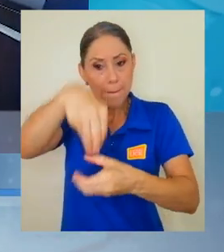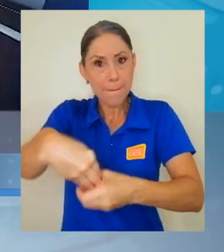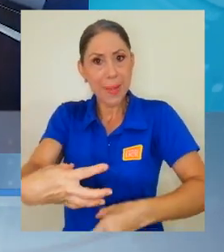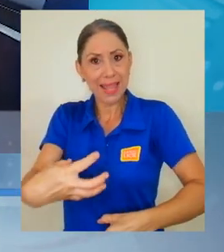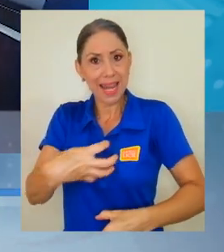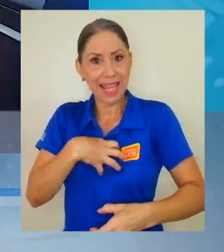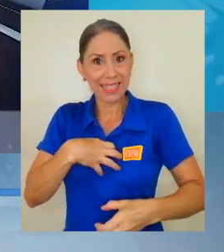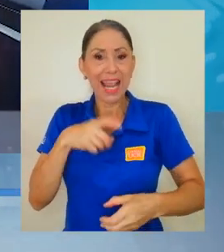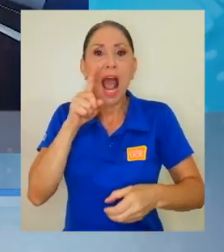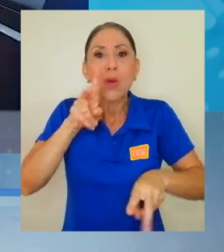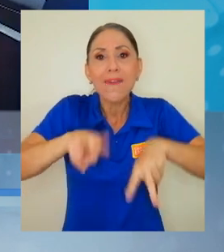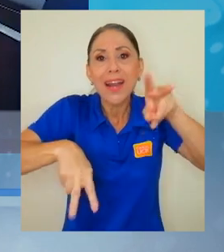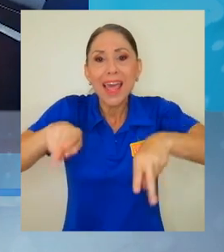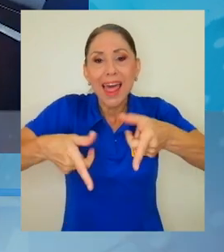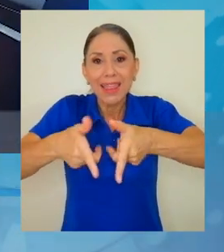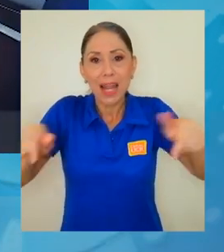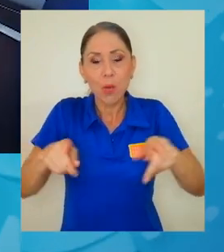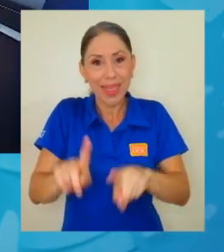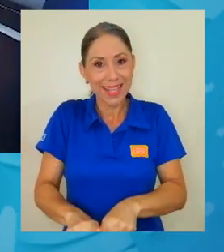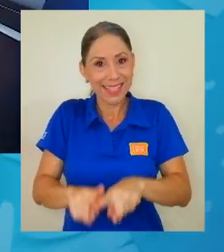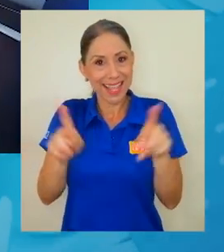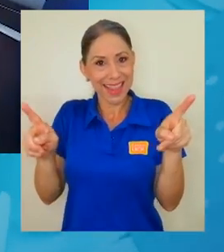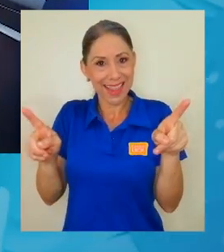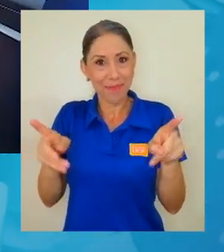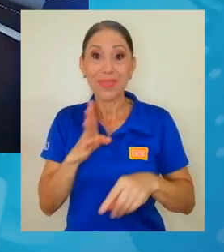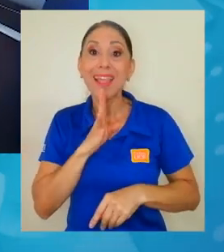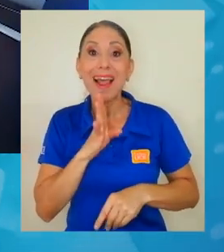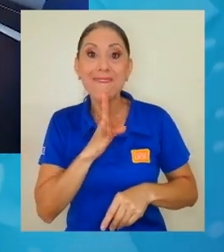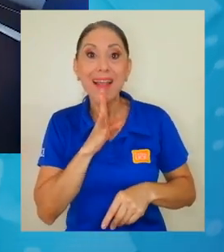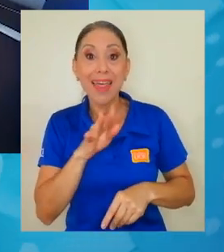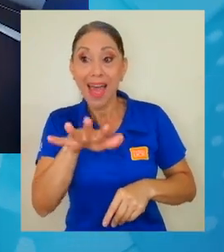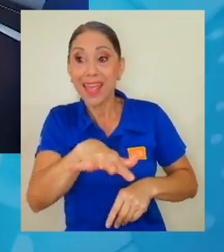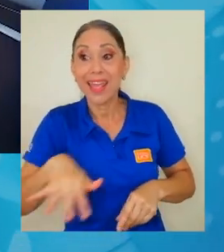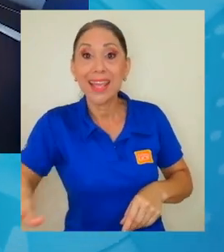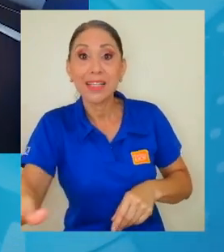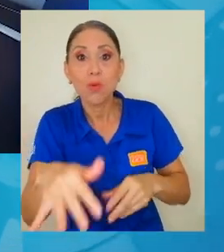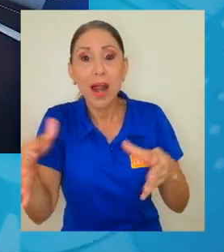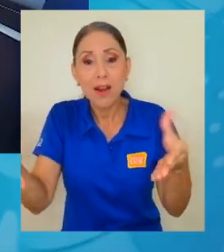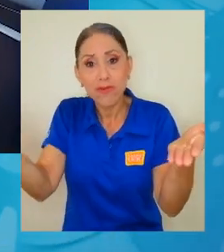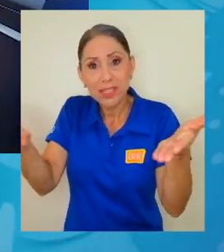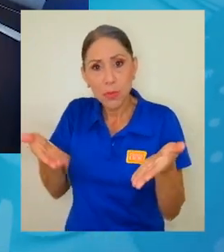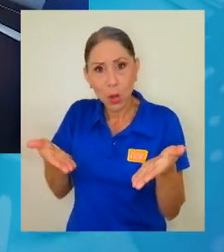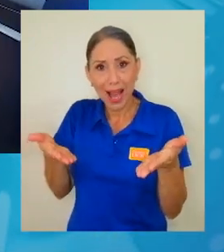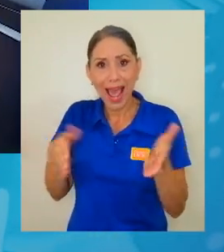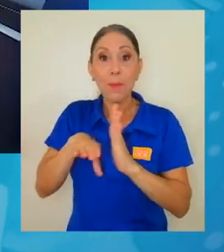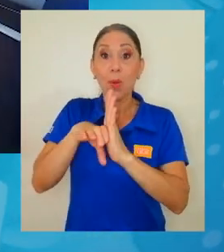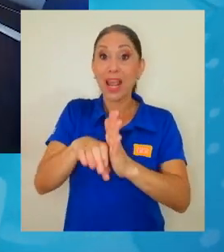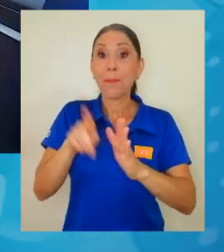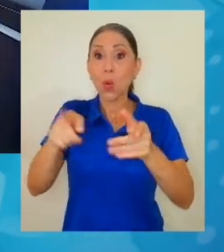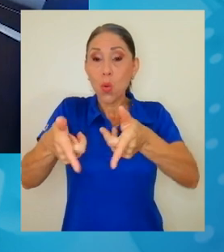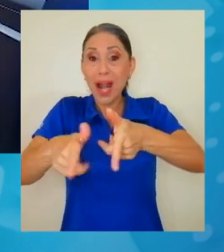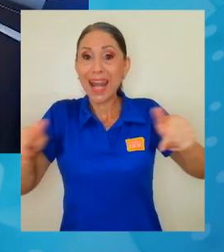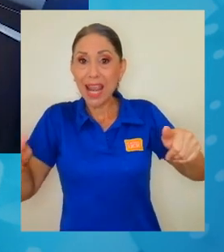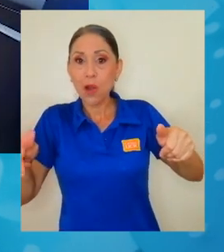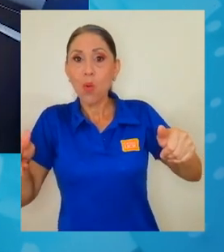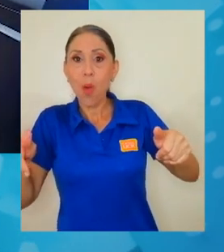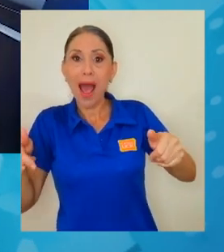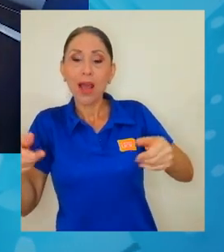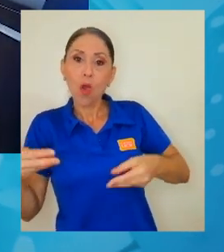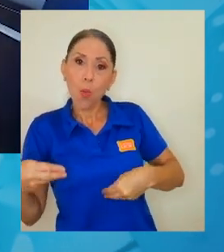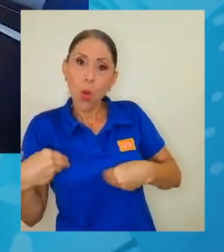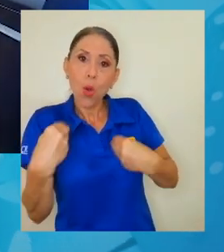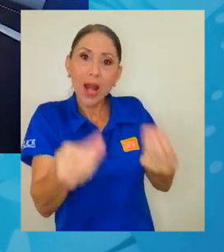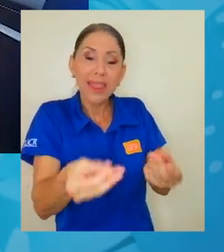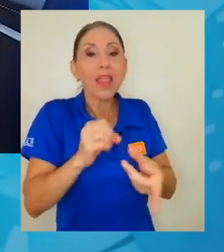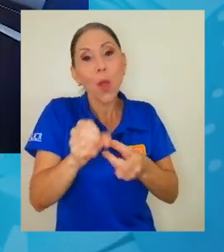distinta de la hablada, por ejemplo, en la lengua receptora. Sería una lengua donante o variedad de lengua, en